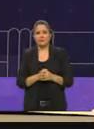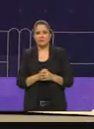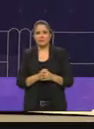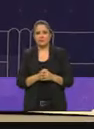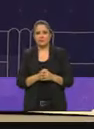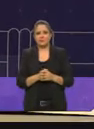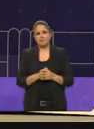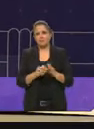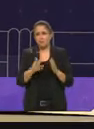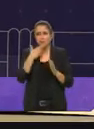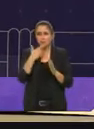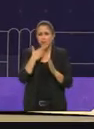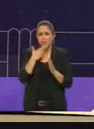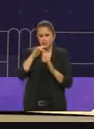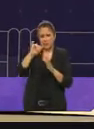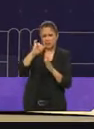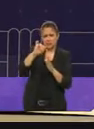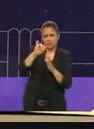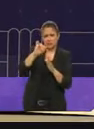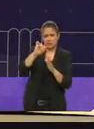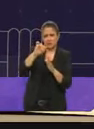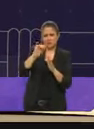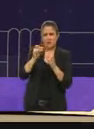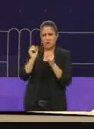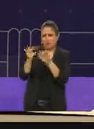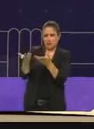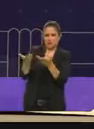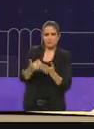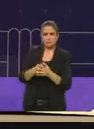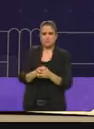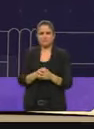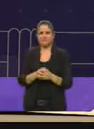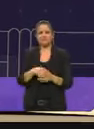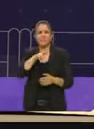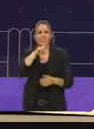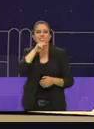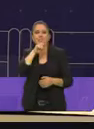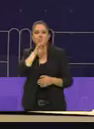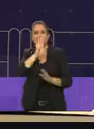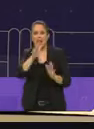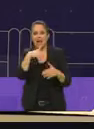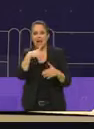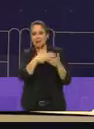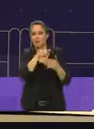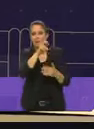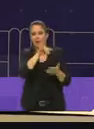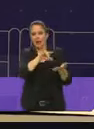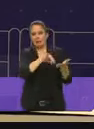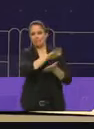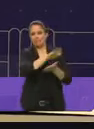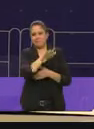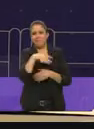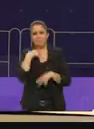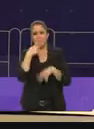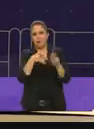no se preocupen ya se van les vamos a ganar